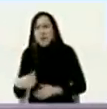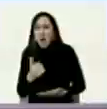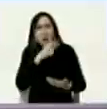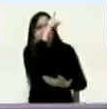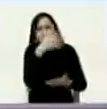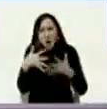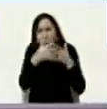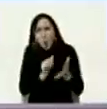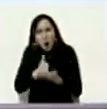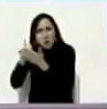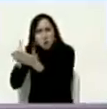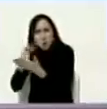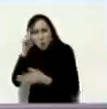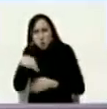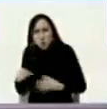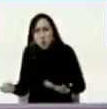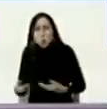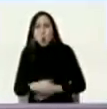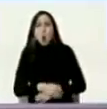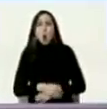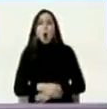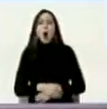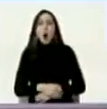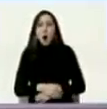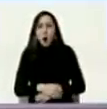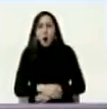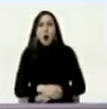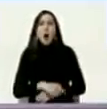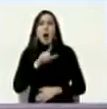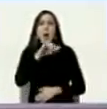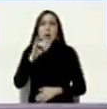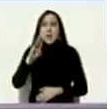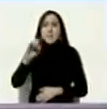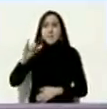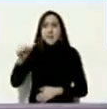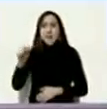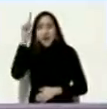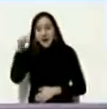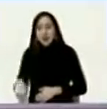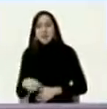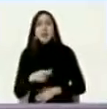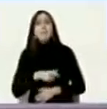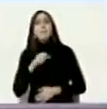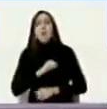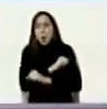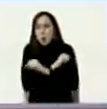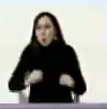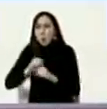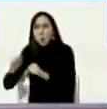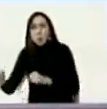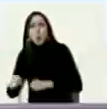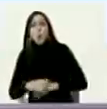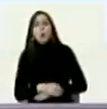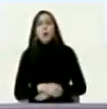cuantos muertos hubo en Libia cuantos muertos en la guerra civil y los bombardeos en Siria